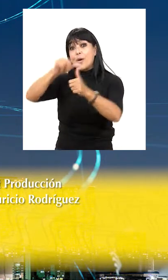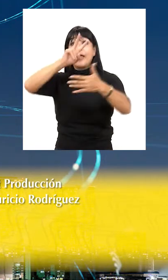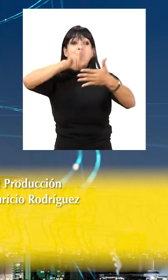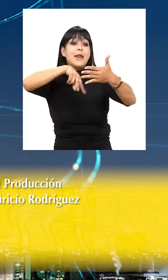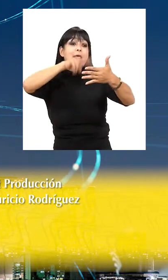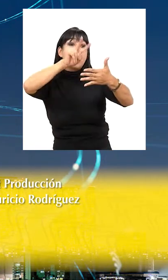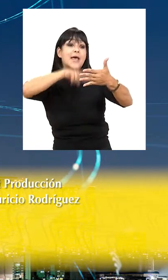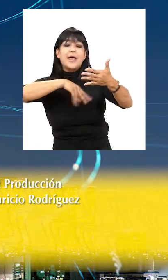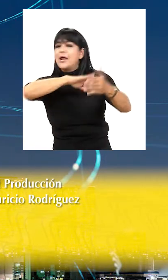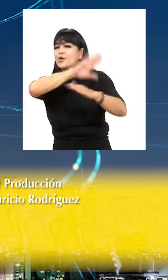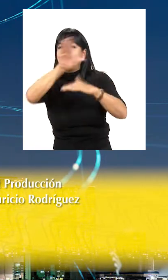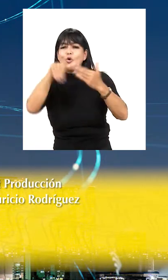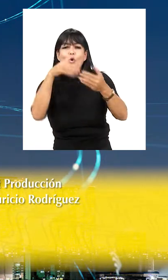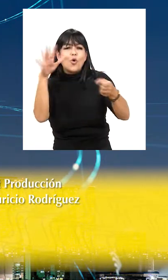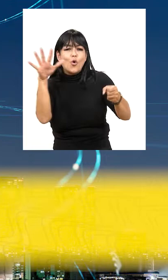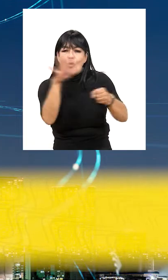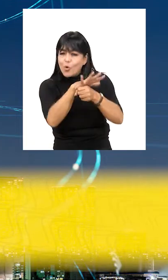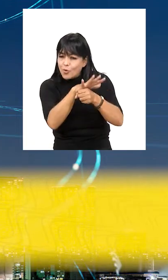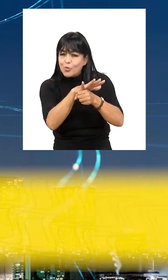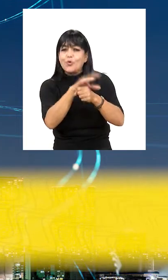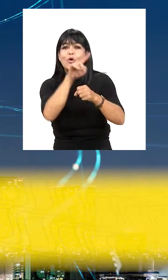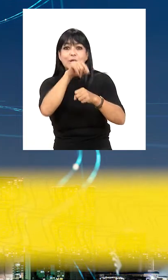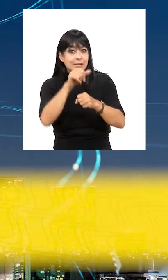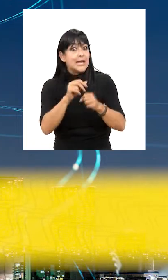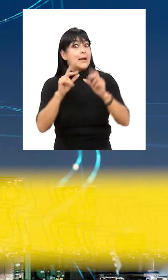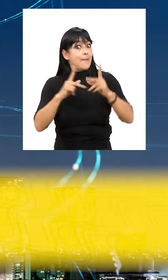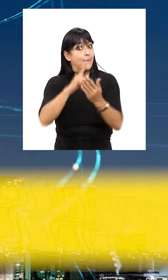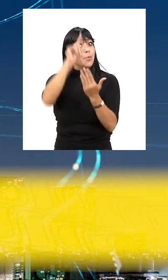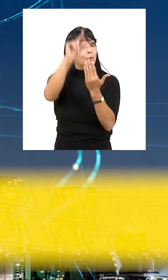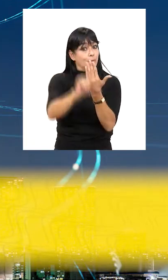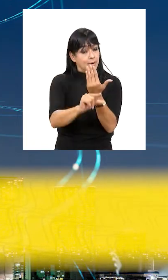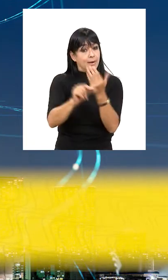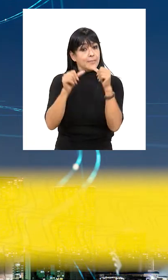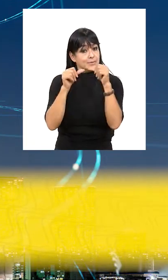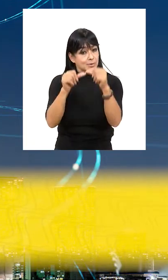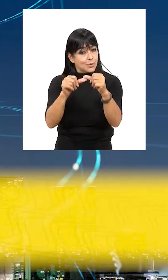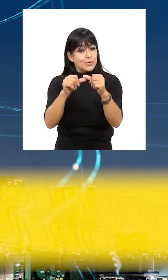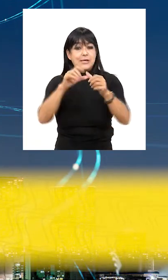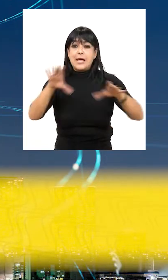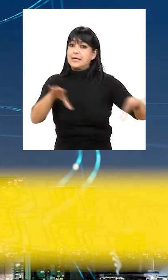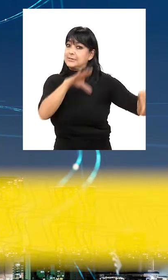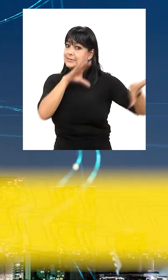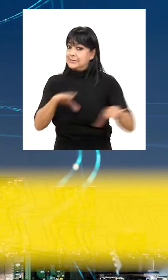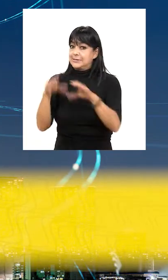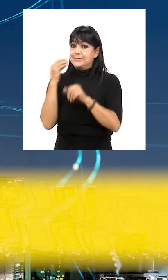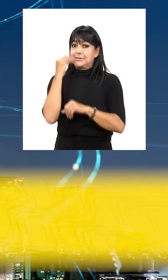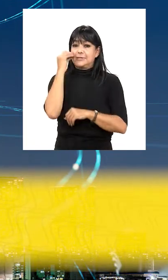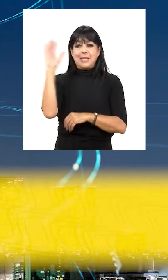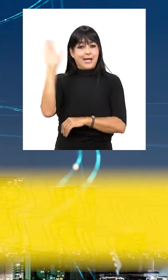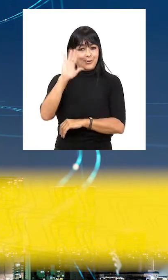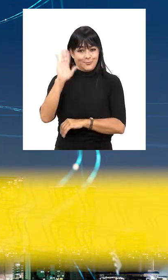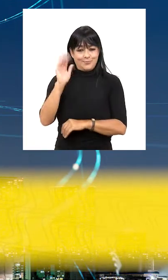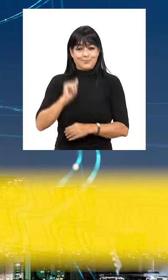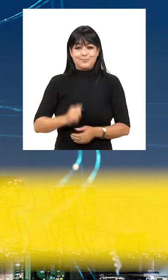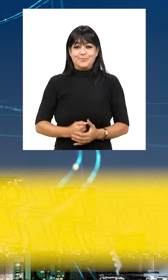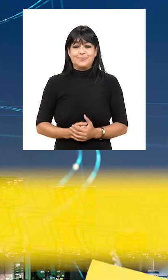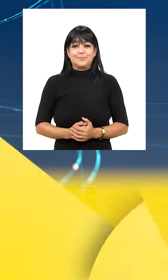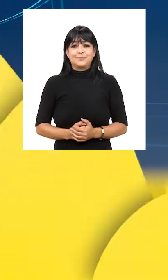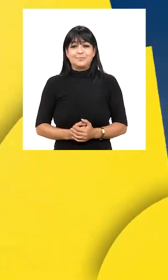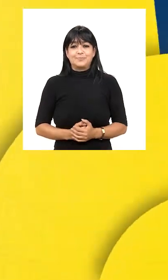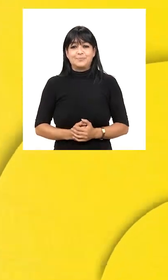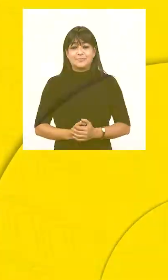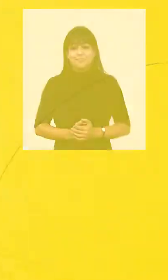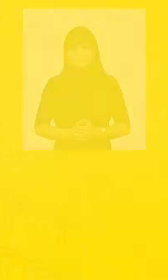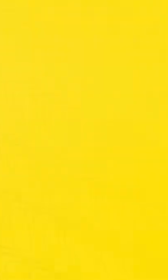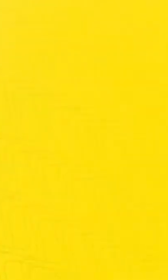Recuerde leer completamente el contenido de su secuencia y realizar todas las asignaciones. Hasta la próxima.